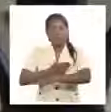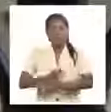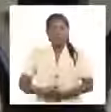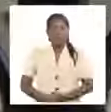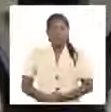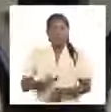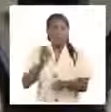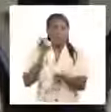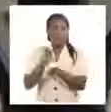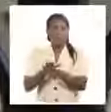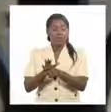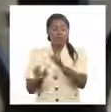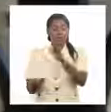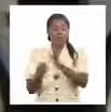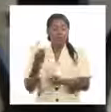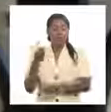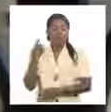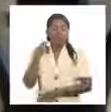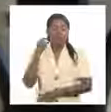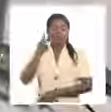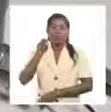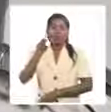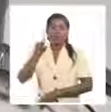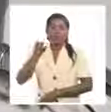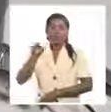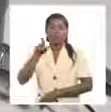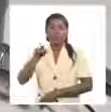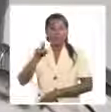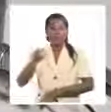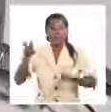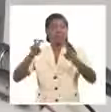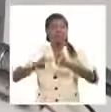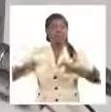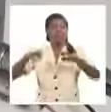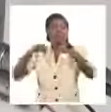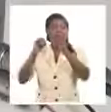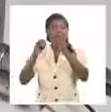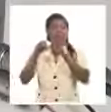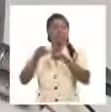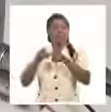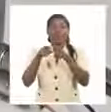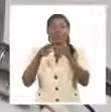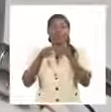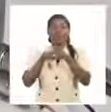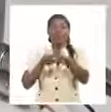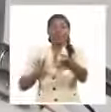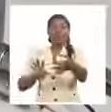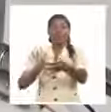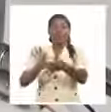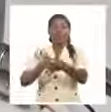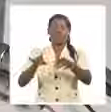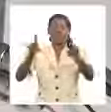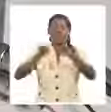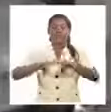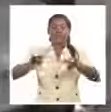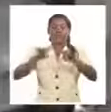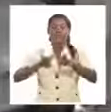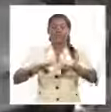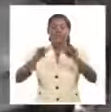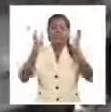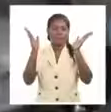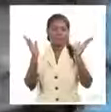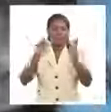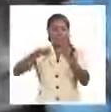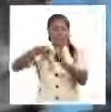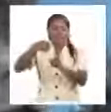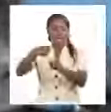2018, este laboratorio es resultado de la colaboración entre la Facultad de Física de la Universidad de La Habana, el Instituto de